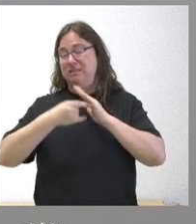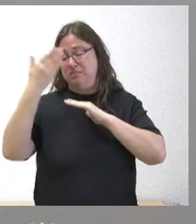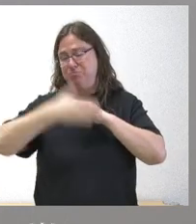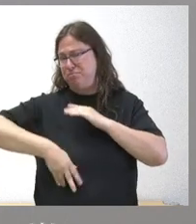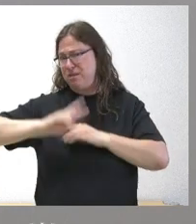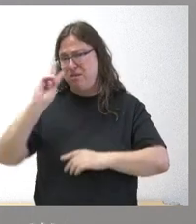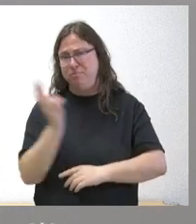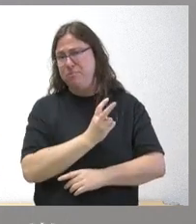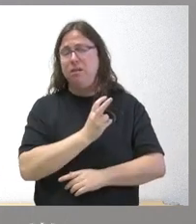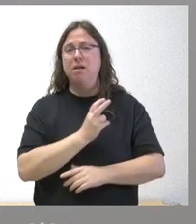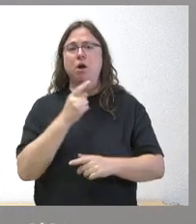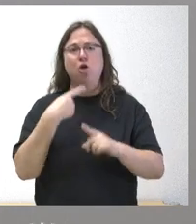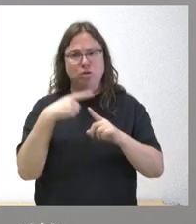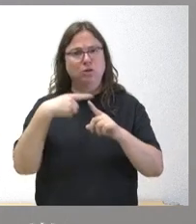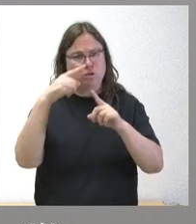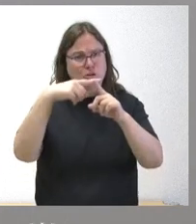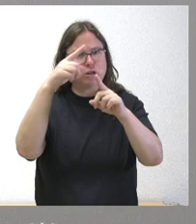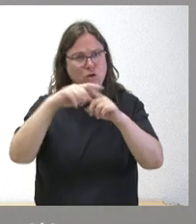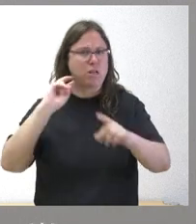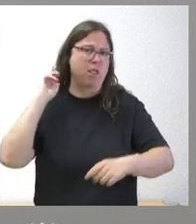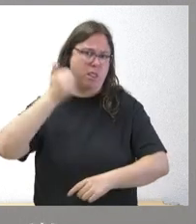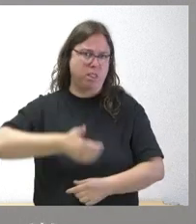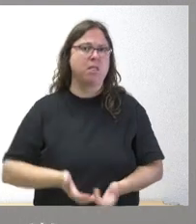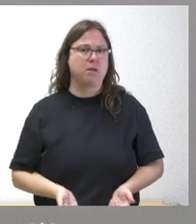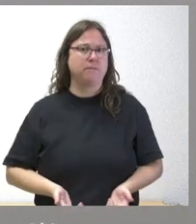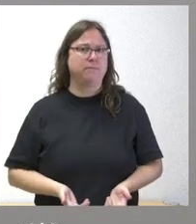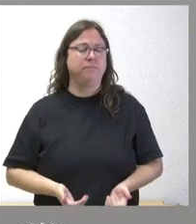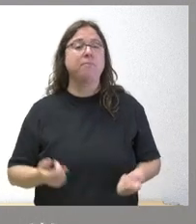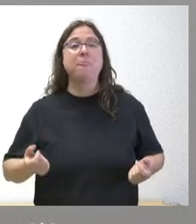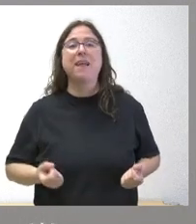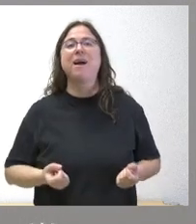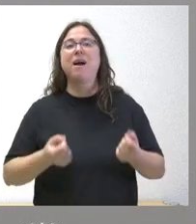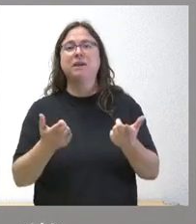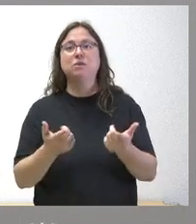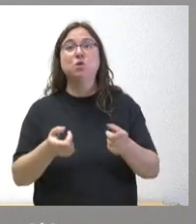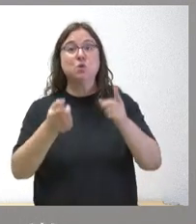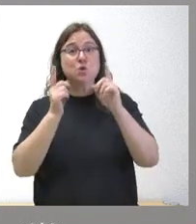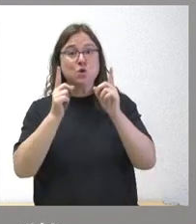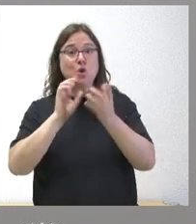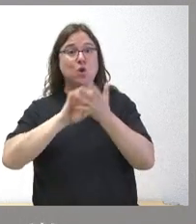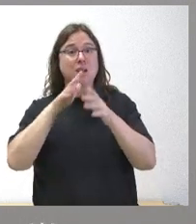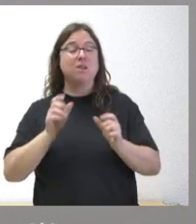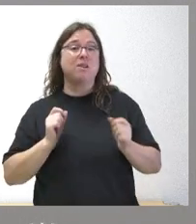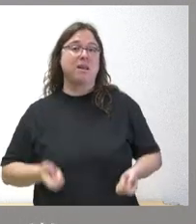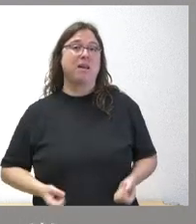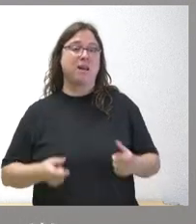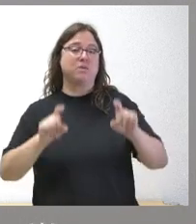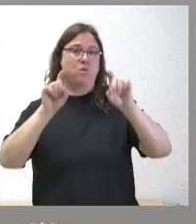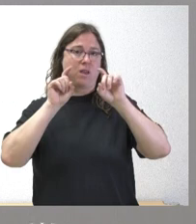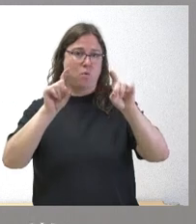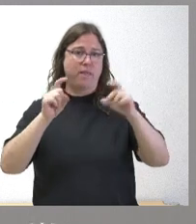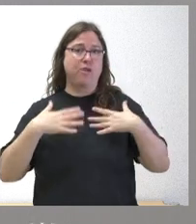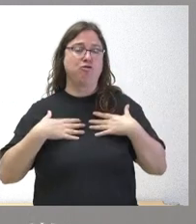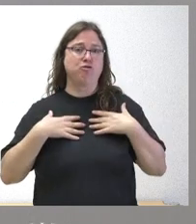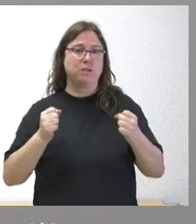vigencia y han pasado muchas cosas desde entonces que el coste solo en Castilla y León de la educación de la sanidad